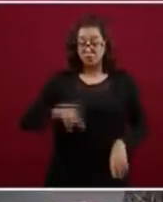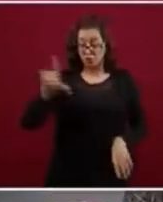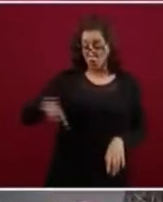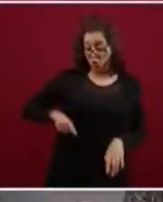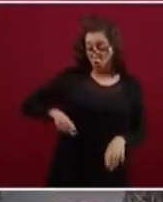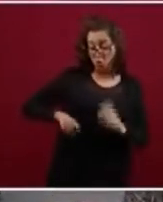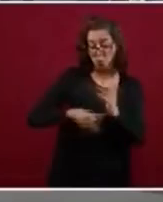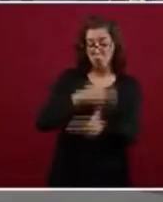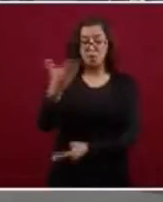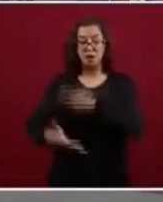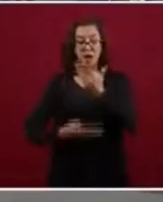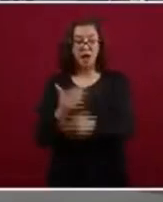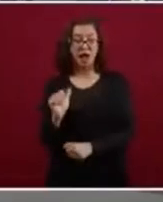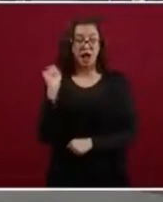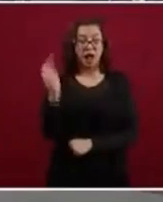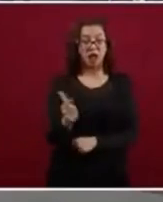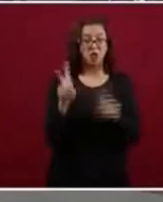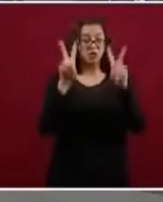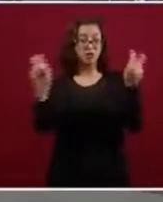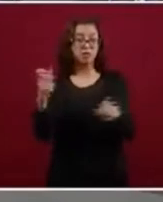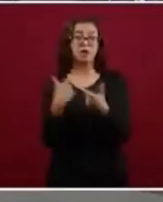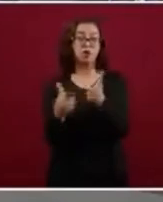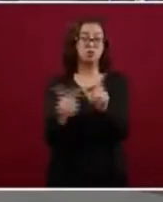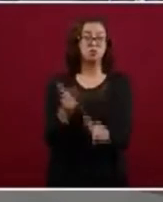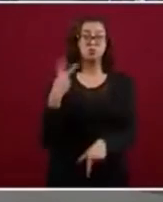públicos en asuntos partidistas.